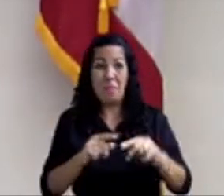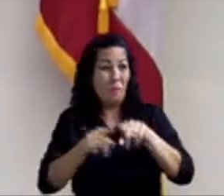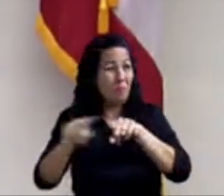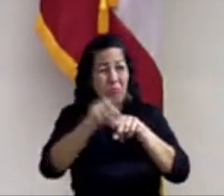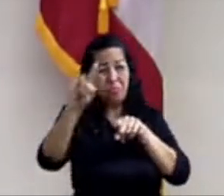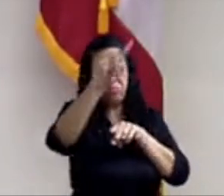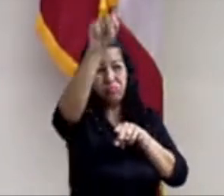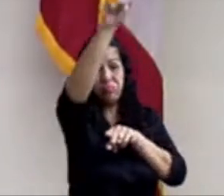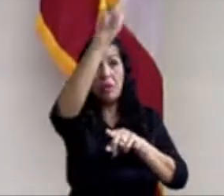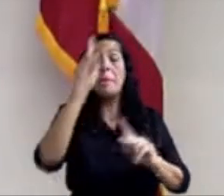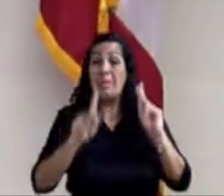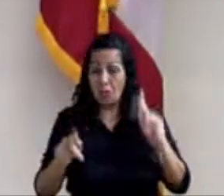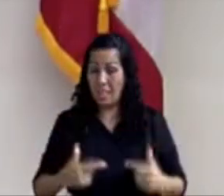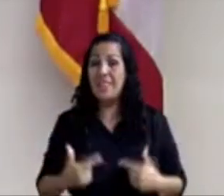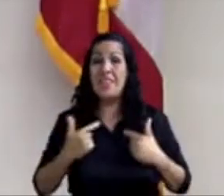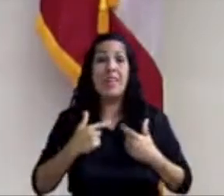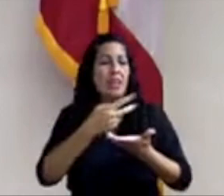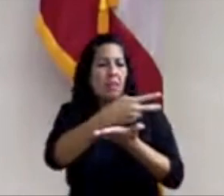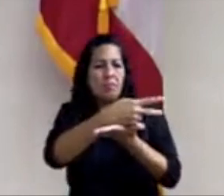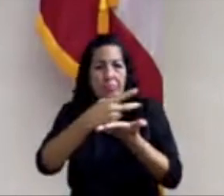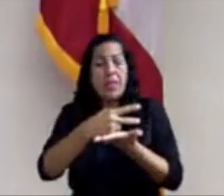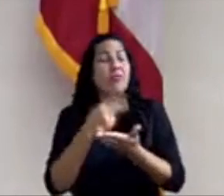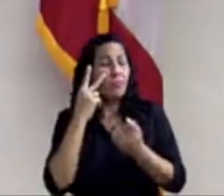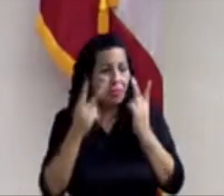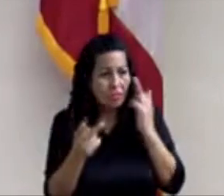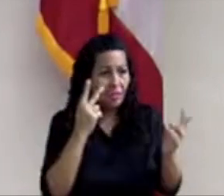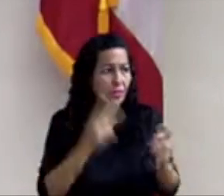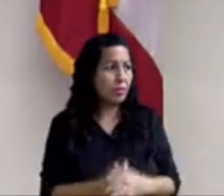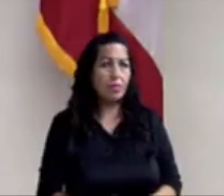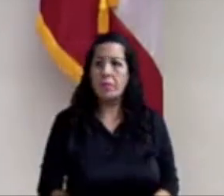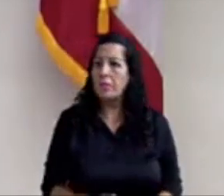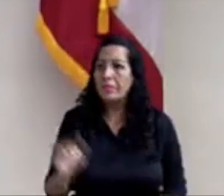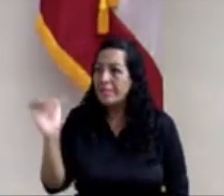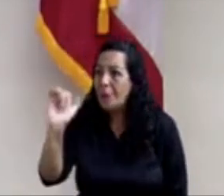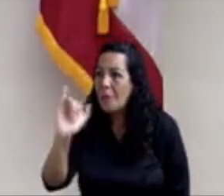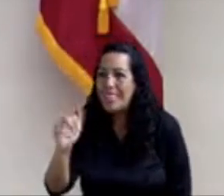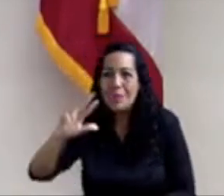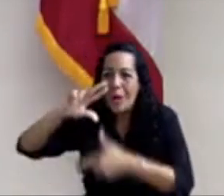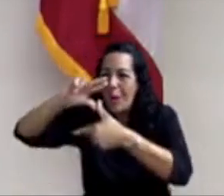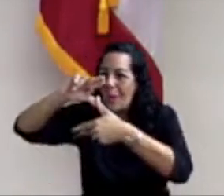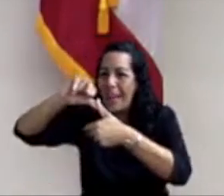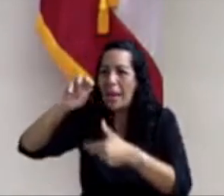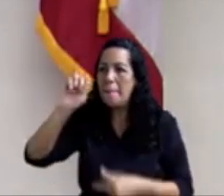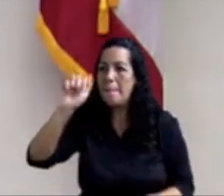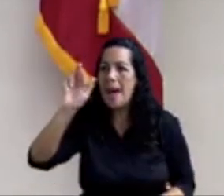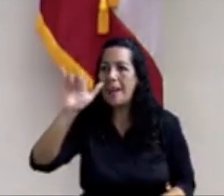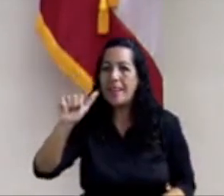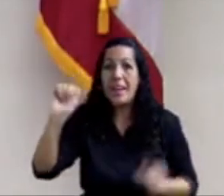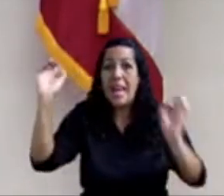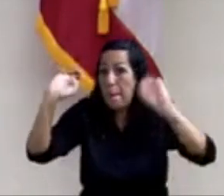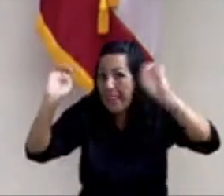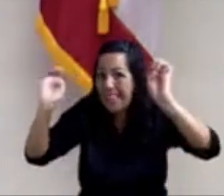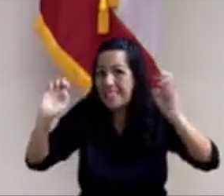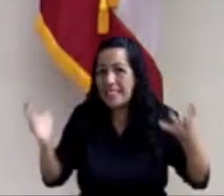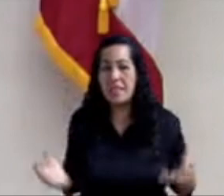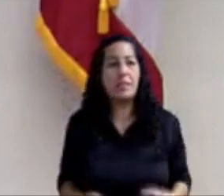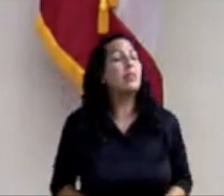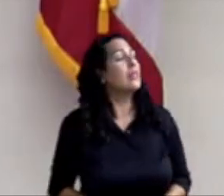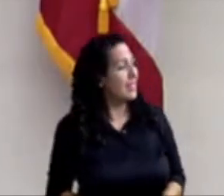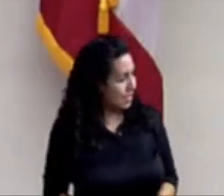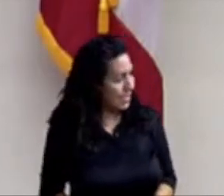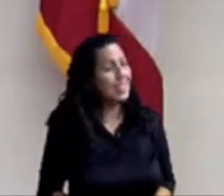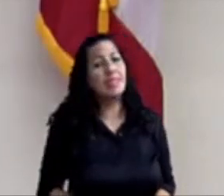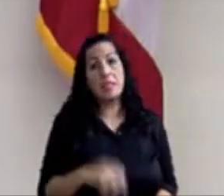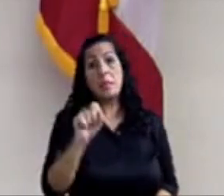remotas, donde vive gente encamada, que yo los he visto. Es el mismo caso que Huracán María. Por eso, eso ya más bien le compete